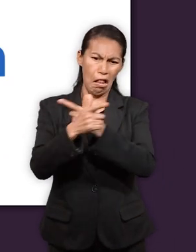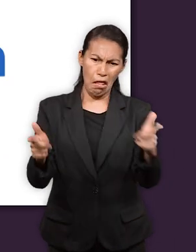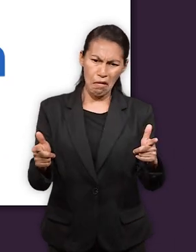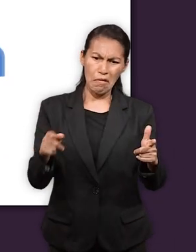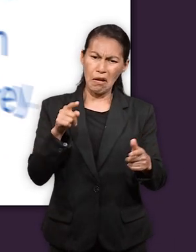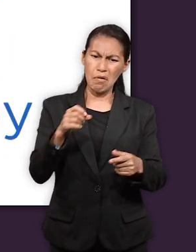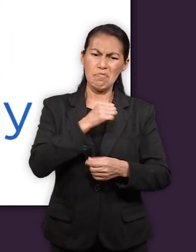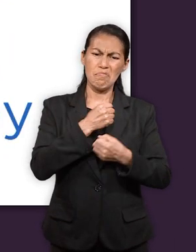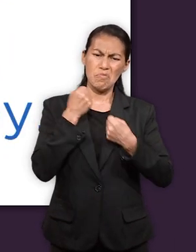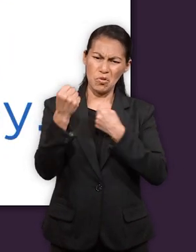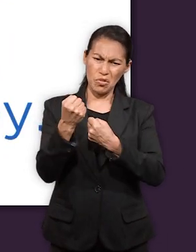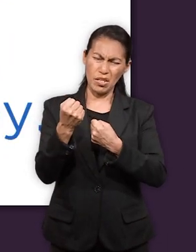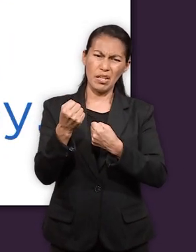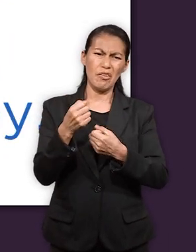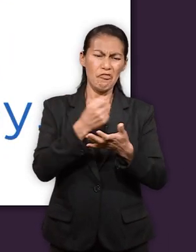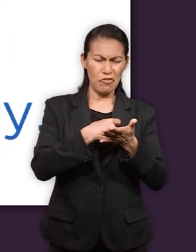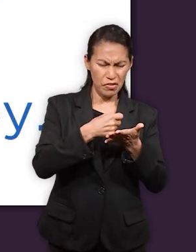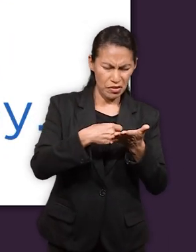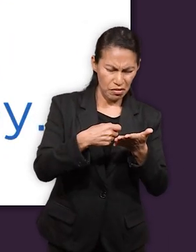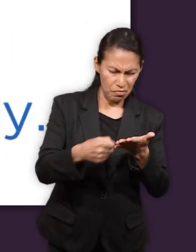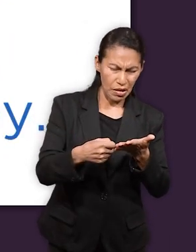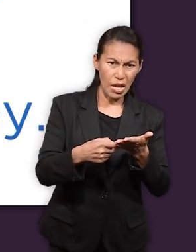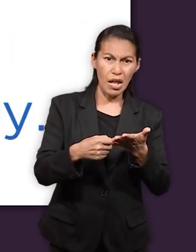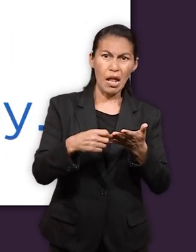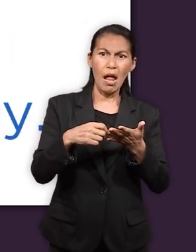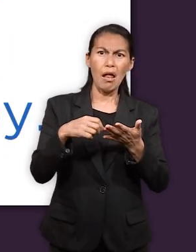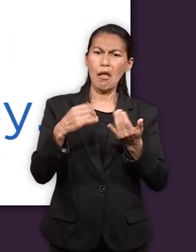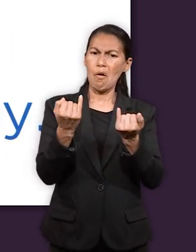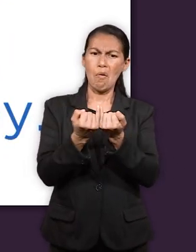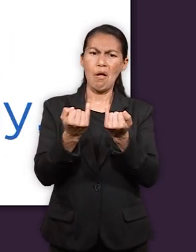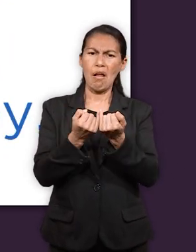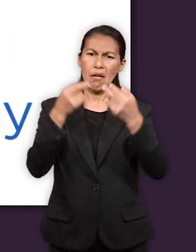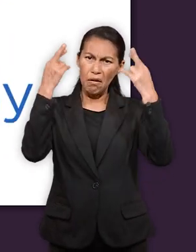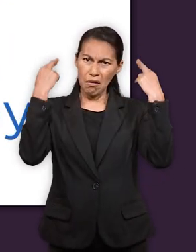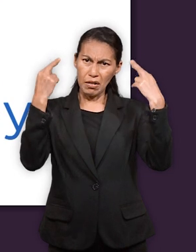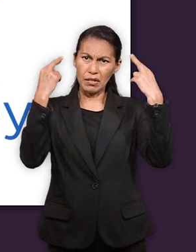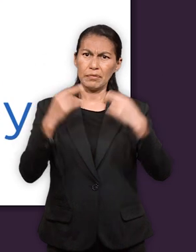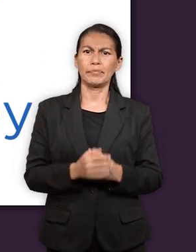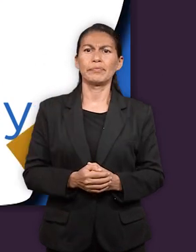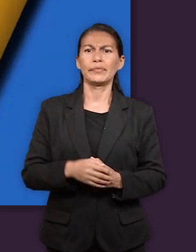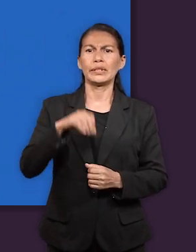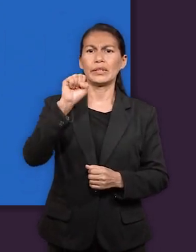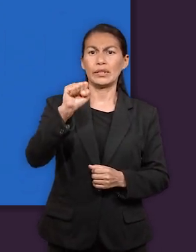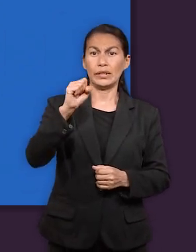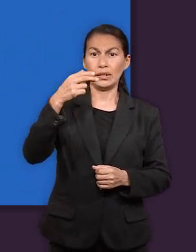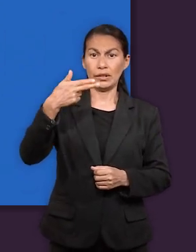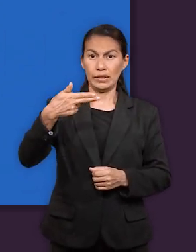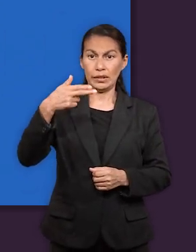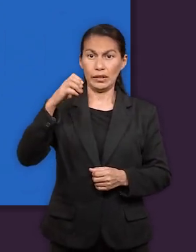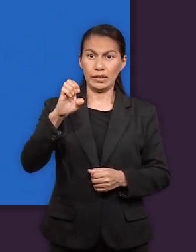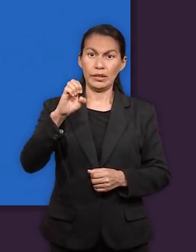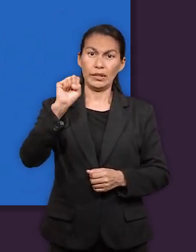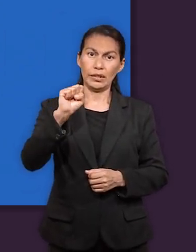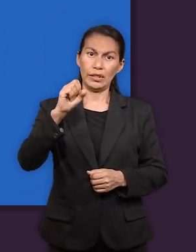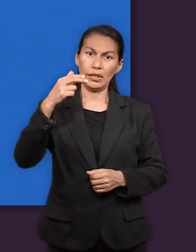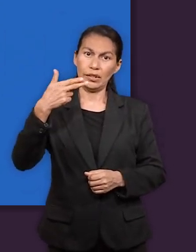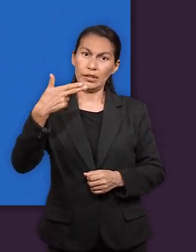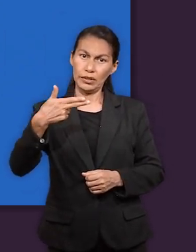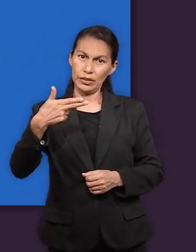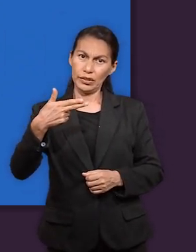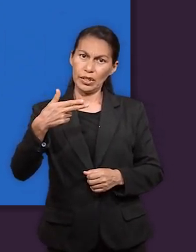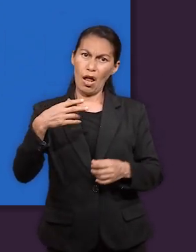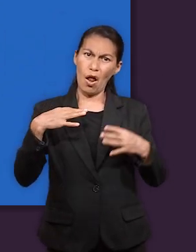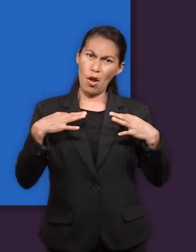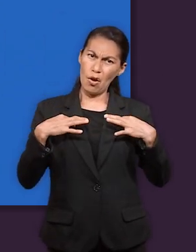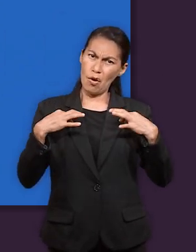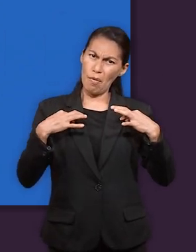autoridad a José para firmar todos los documentos oficiales en nombre del rey el término hebreo shesh designa las